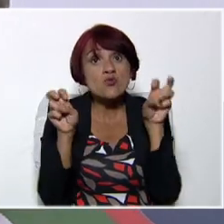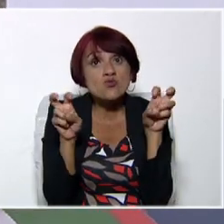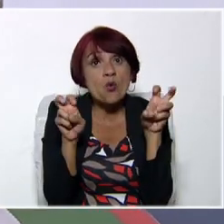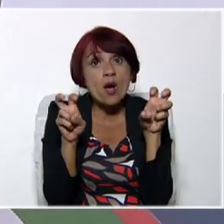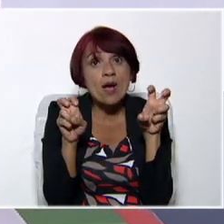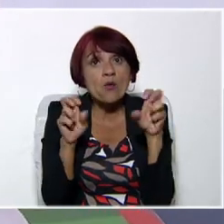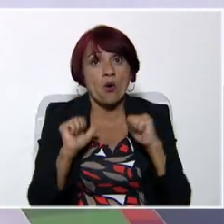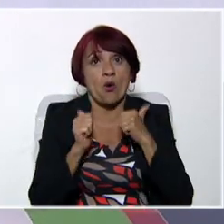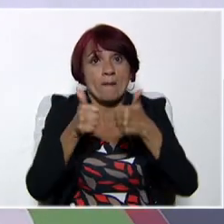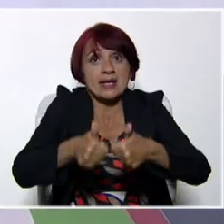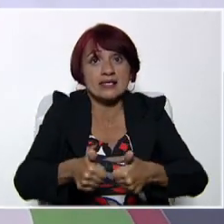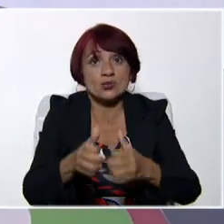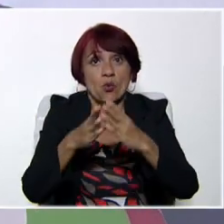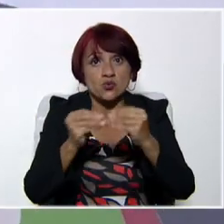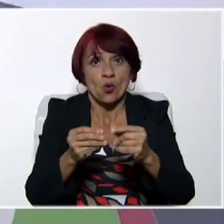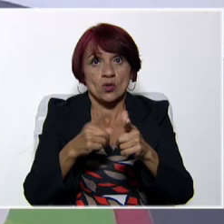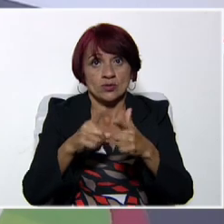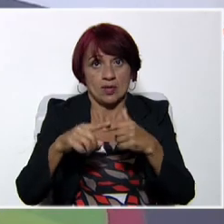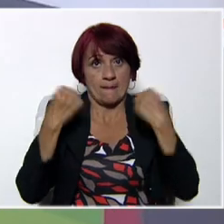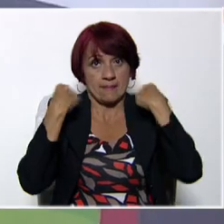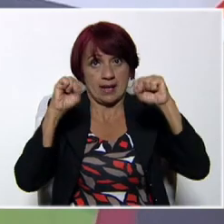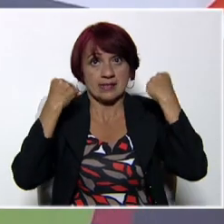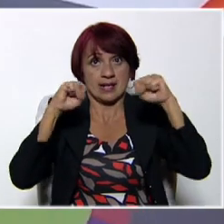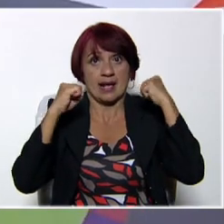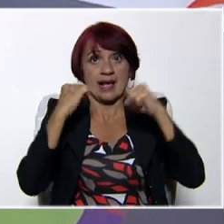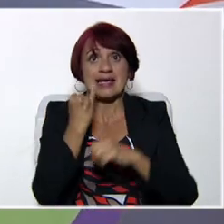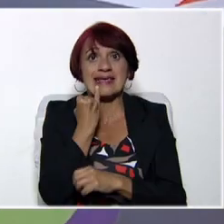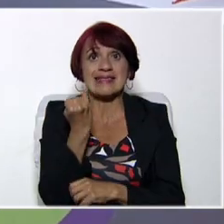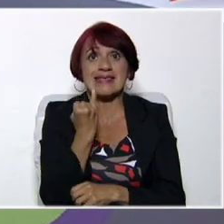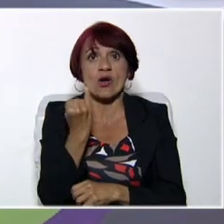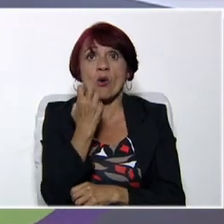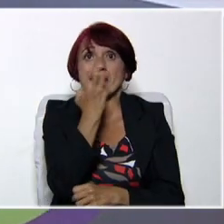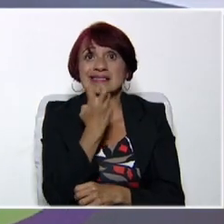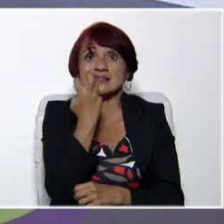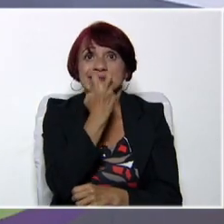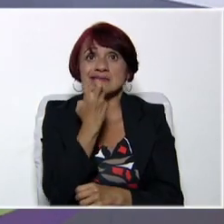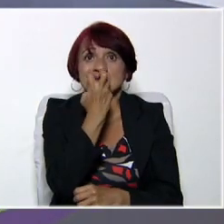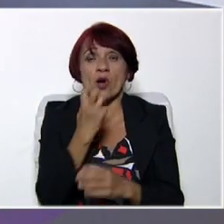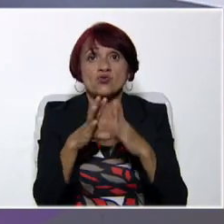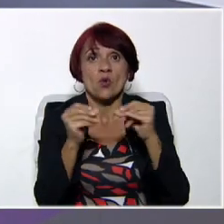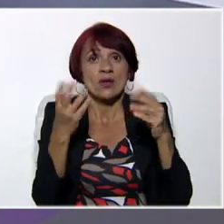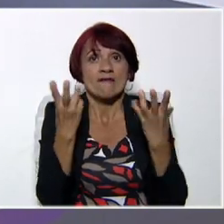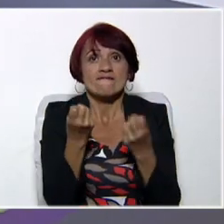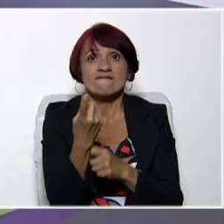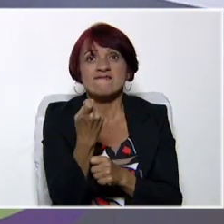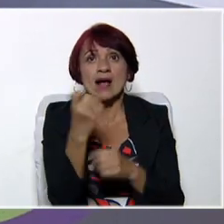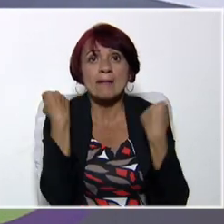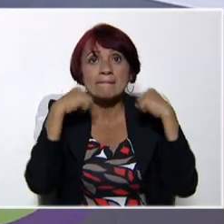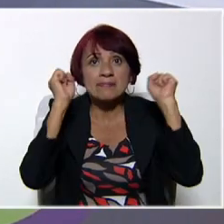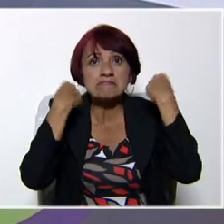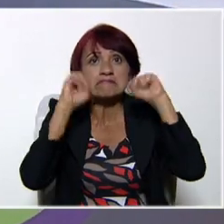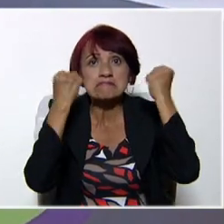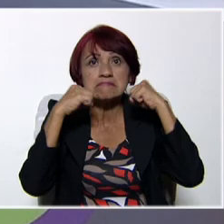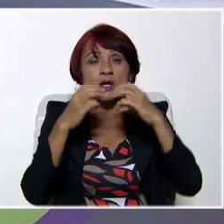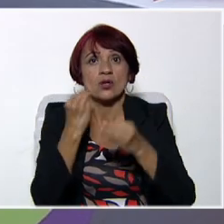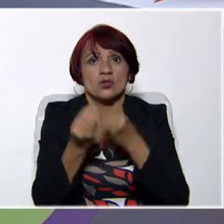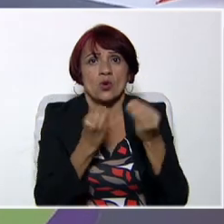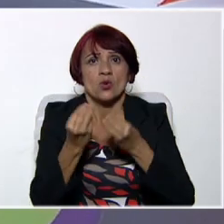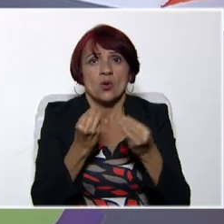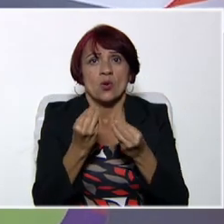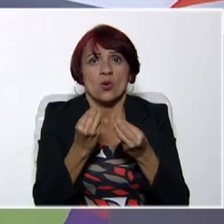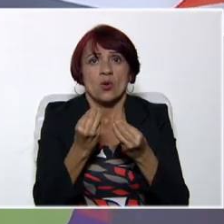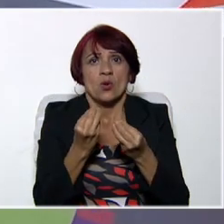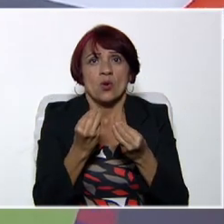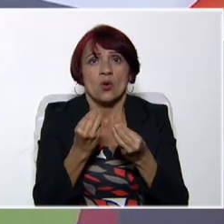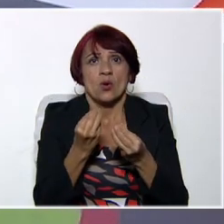periodo. Recuerden practicar el idioma. Nuestro idioma es mucho de práctica. ¿Recuerdas lo que te dije, Leo? ¿Cómo se dice? ¿Dibújame en